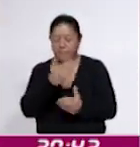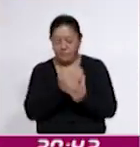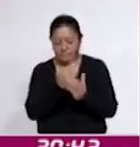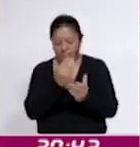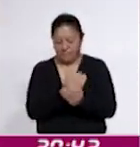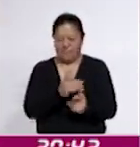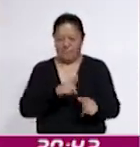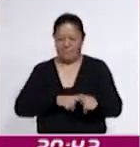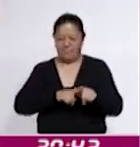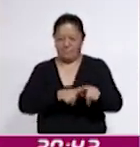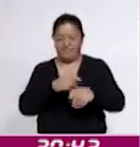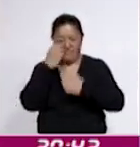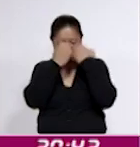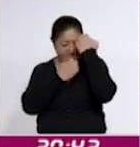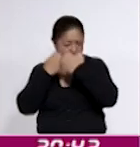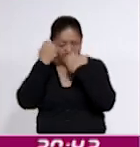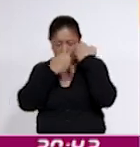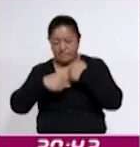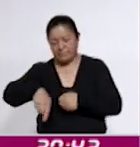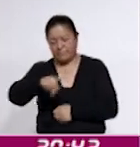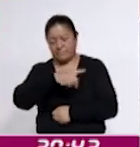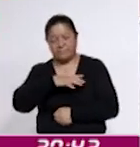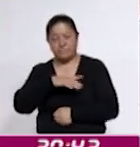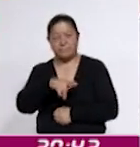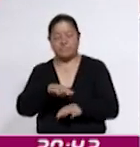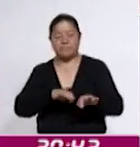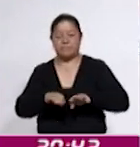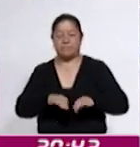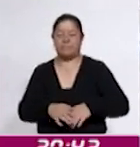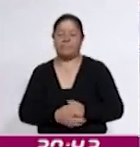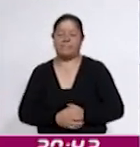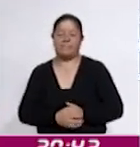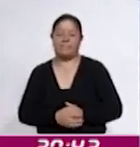seguimiento, evaluación y transparencia en las acciones implementadas.